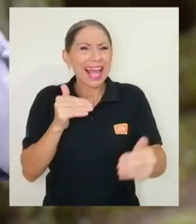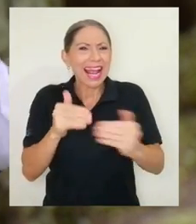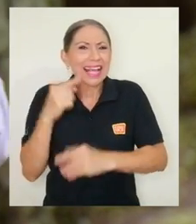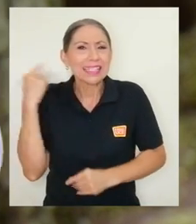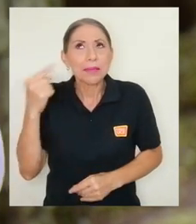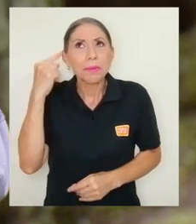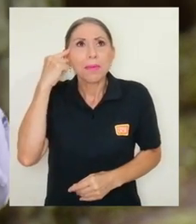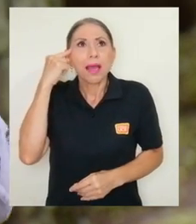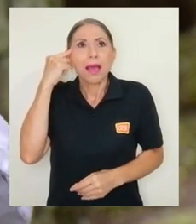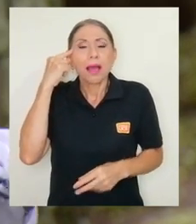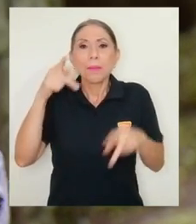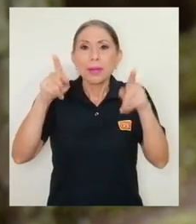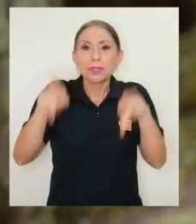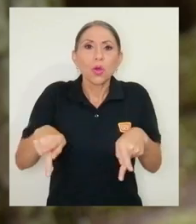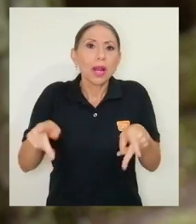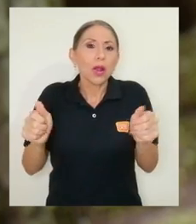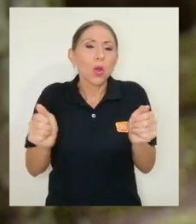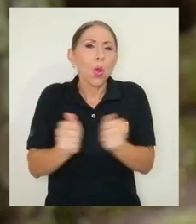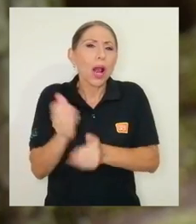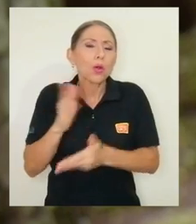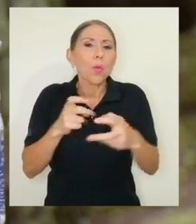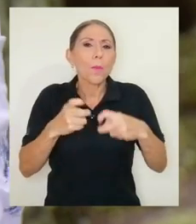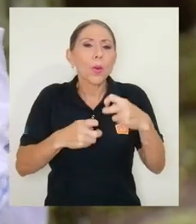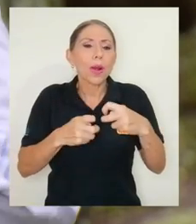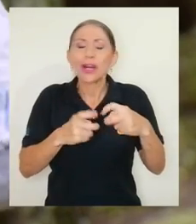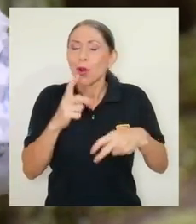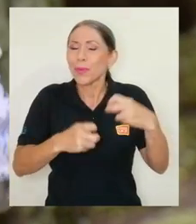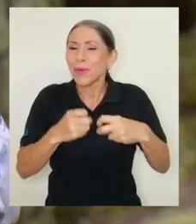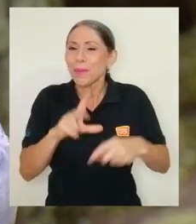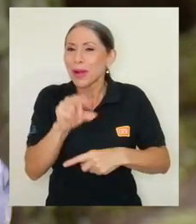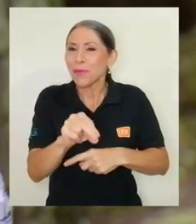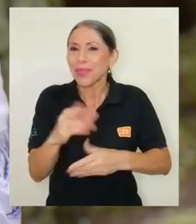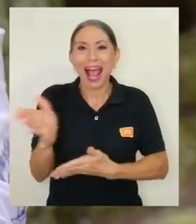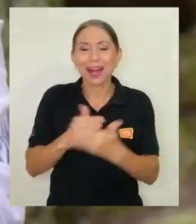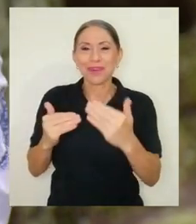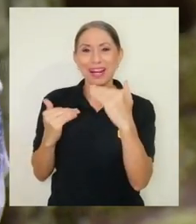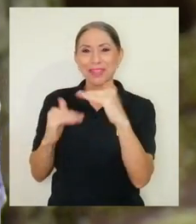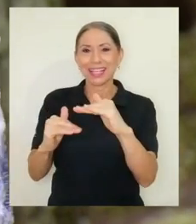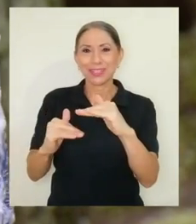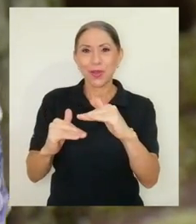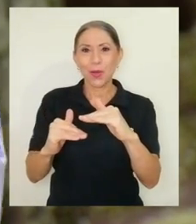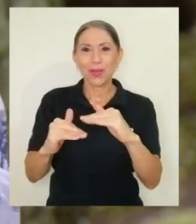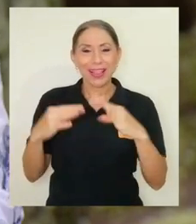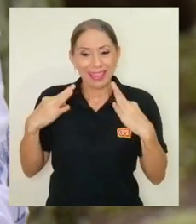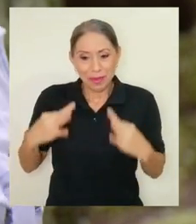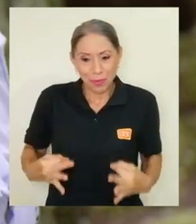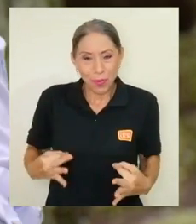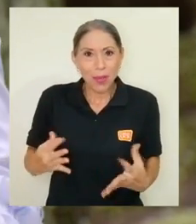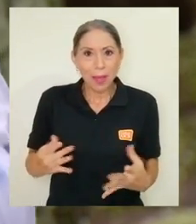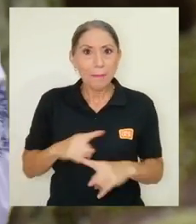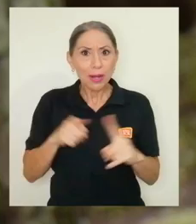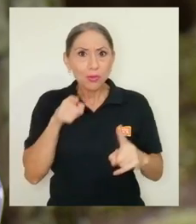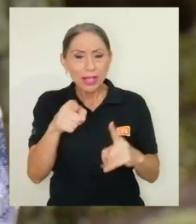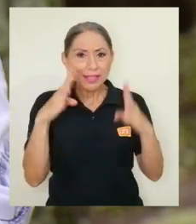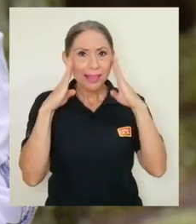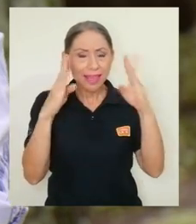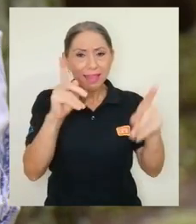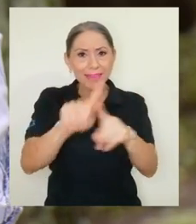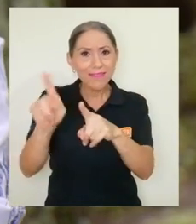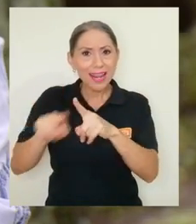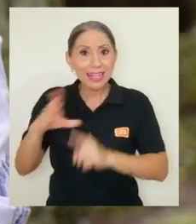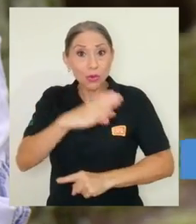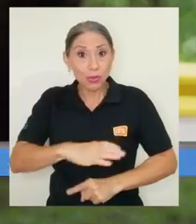remiten al estudiante que tiene algún problema, no, alguna limitación de movilidad física, pero ustedes atienden diferentes condiciones de